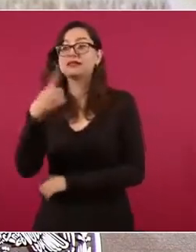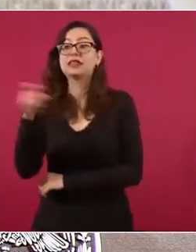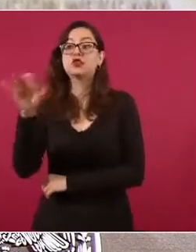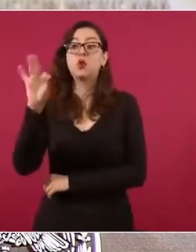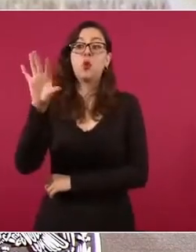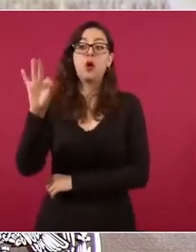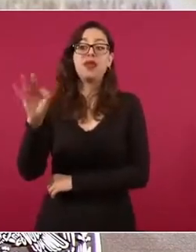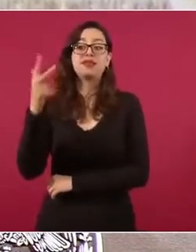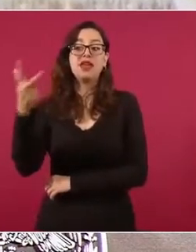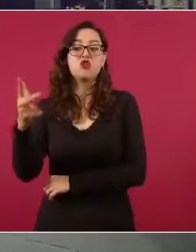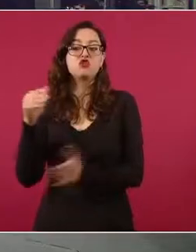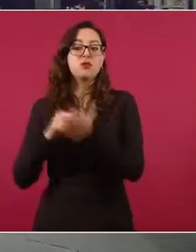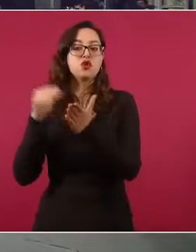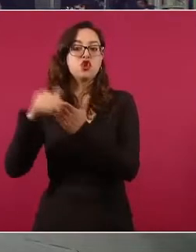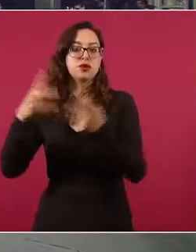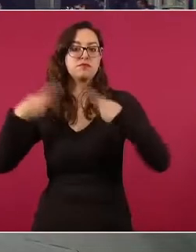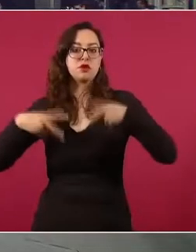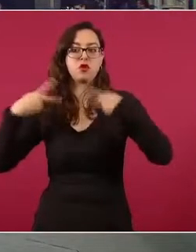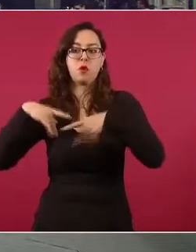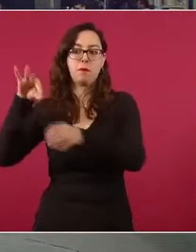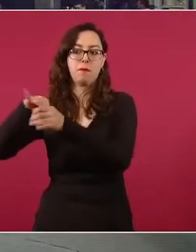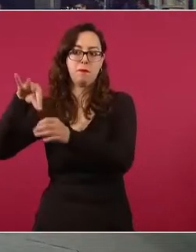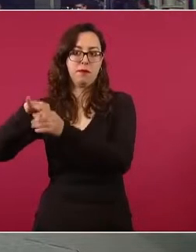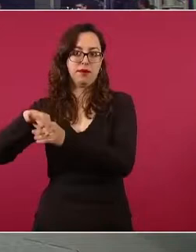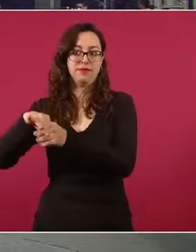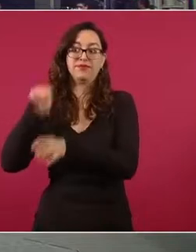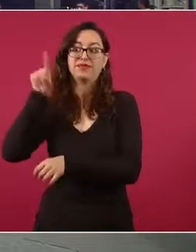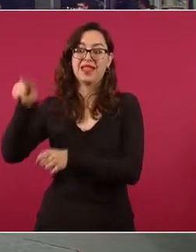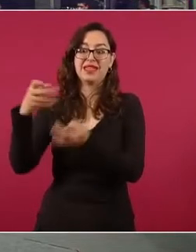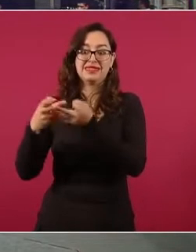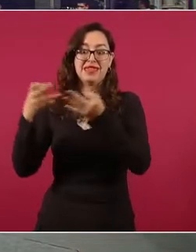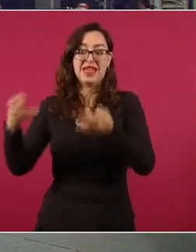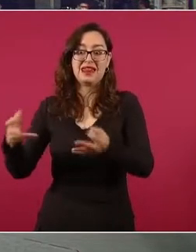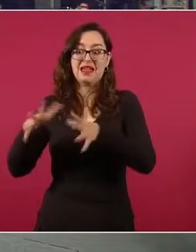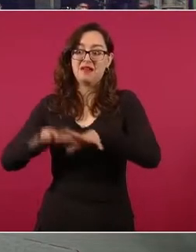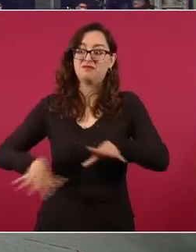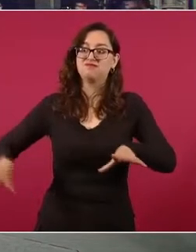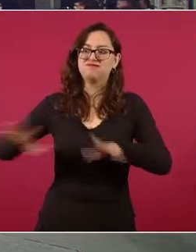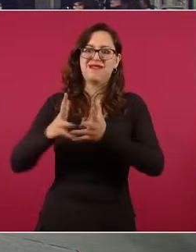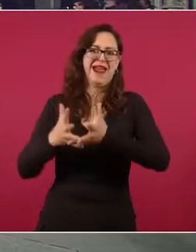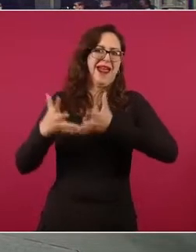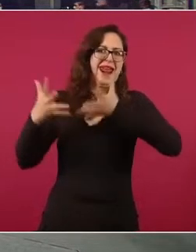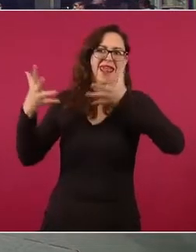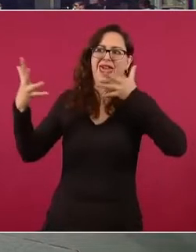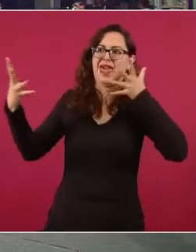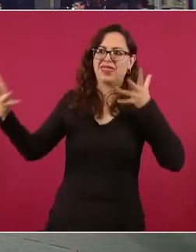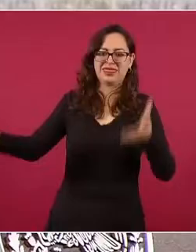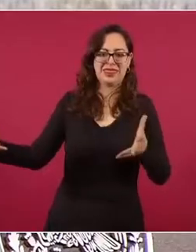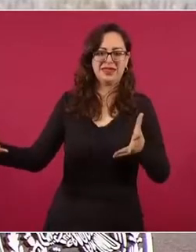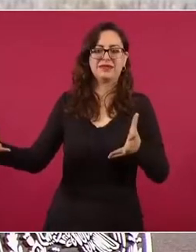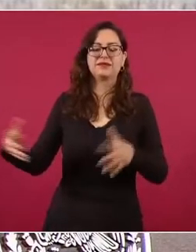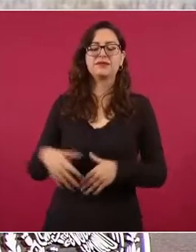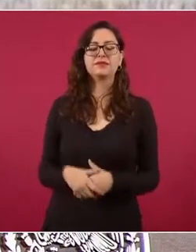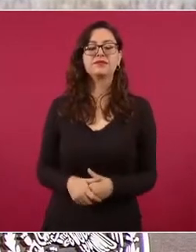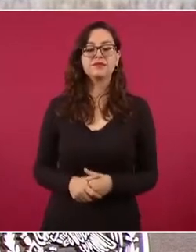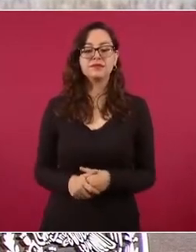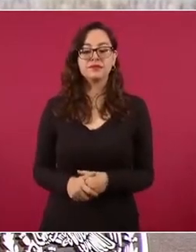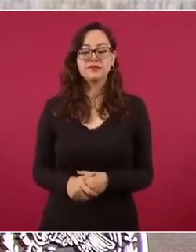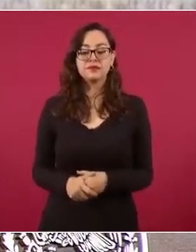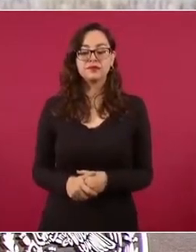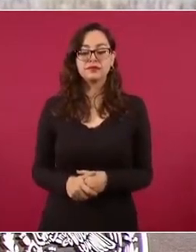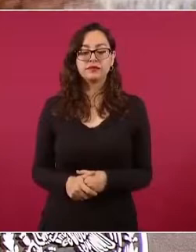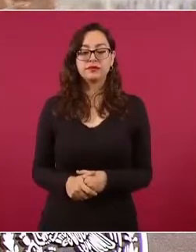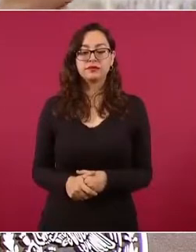Territorialmente es mucho más grande Brasil que nuestro país y